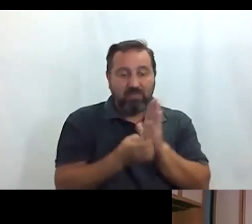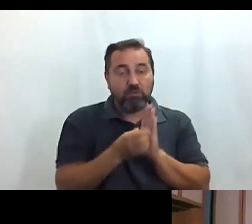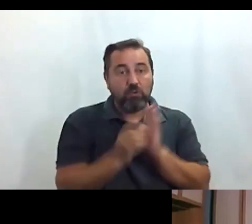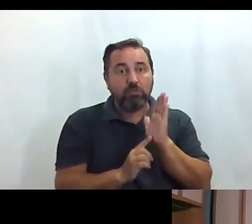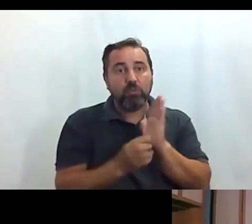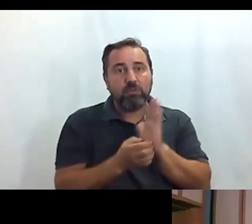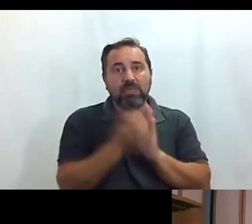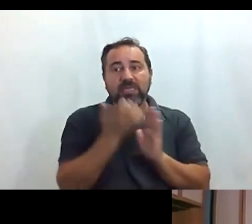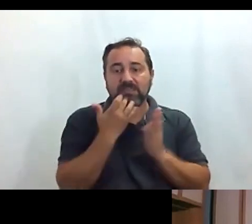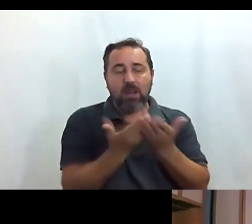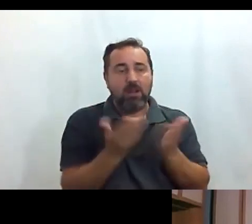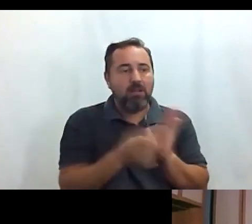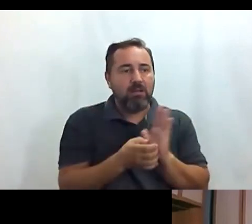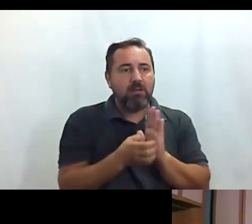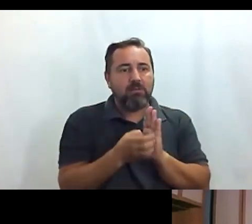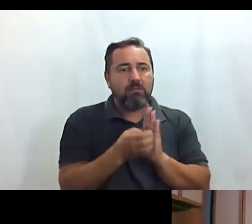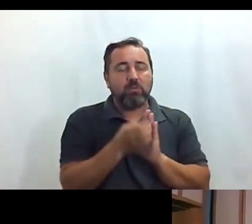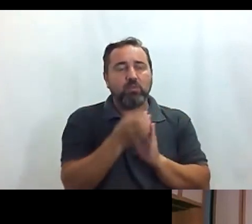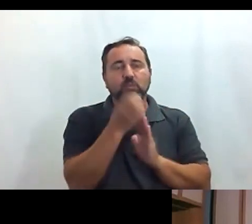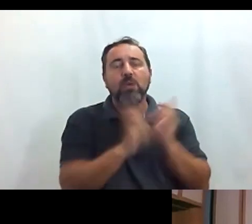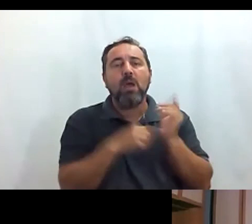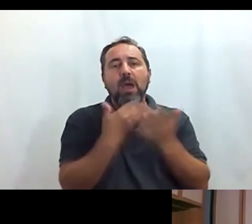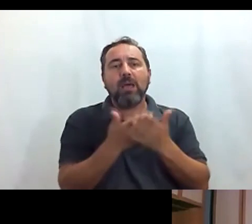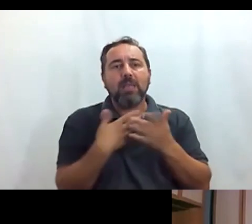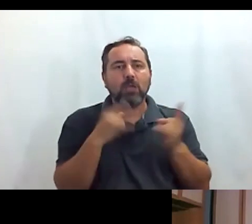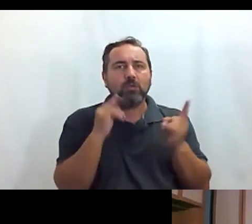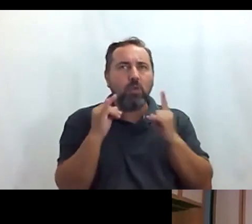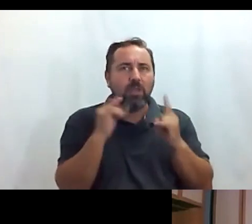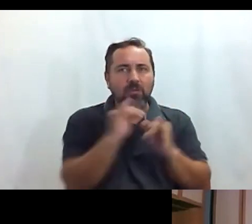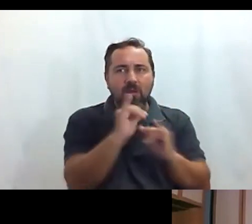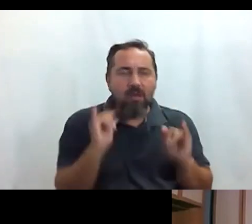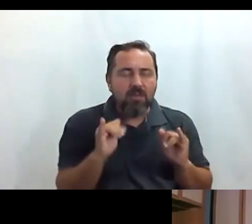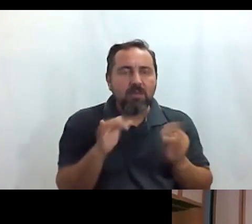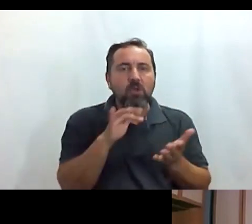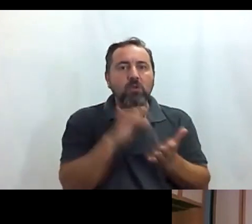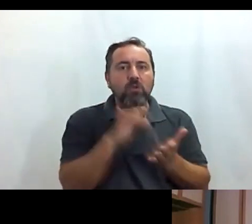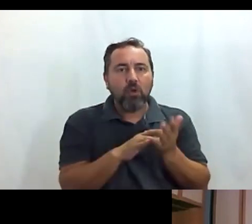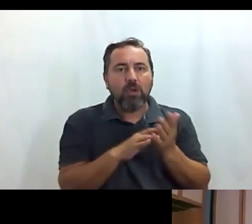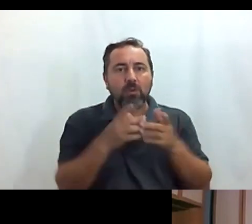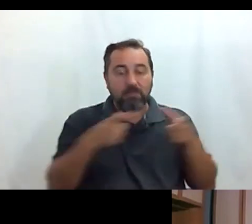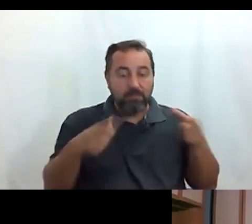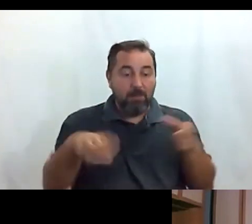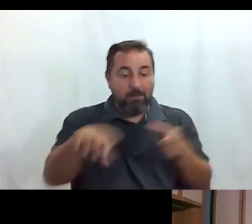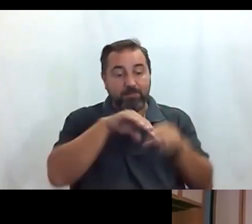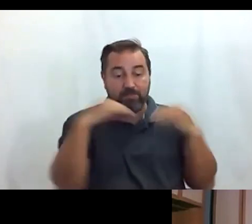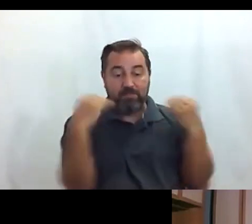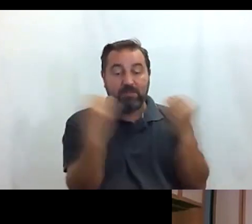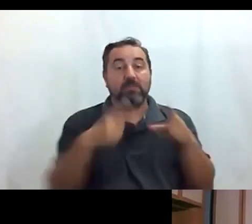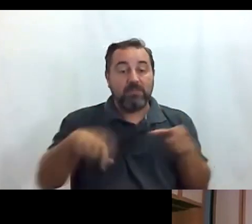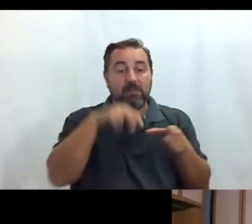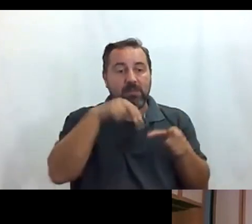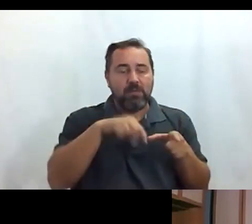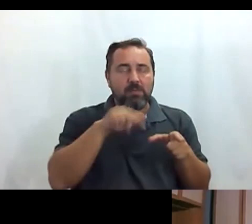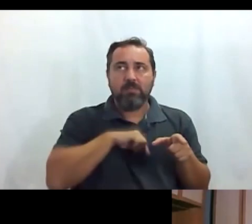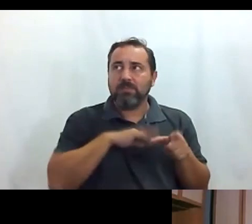de cristal y de repente estás llegando al pues los sonidos que hace y cuando llegas al platillo pues parece que de repente te has